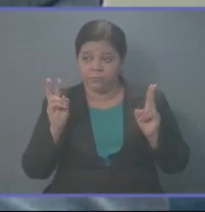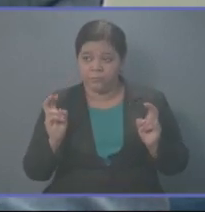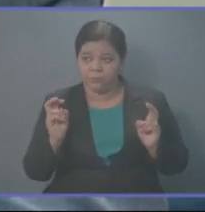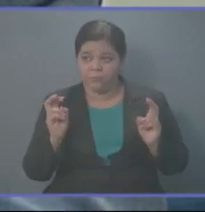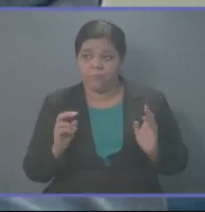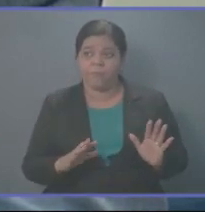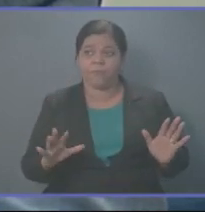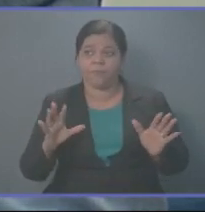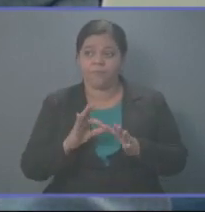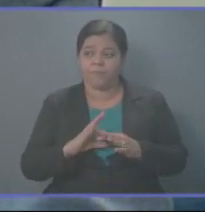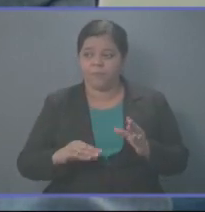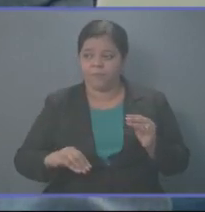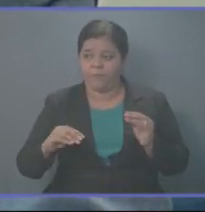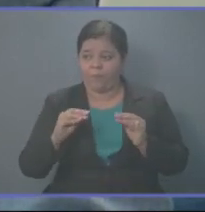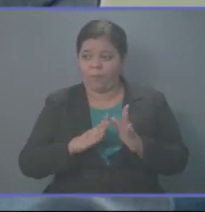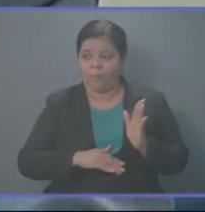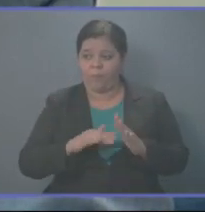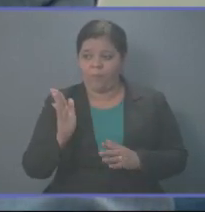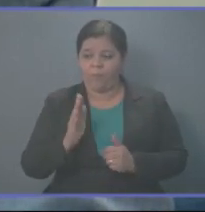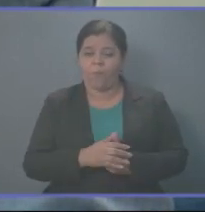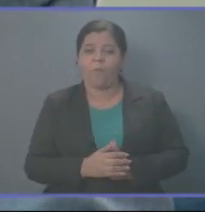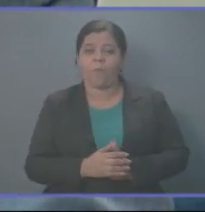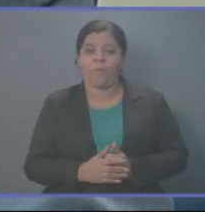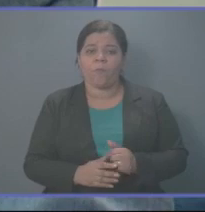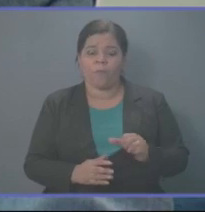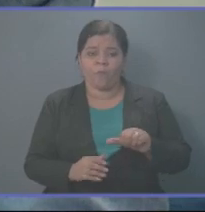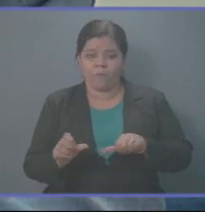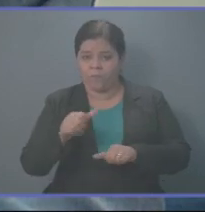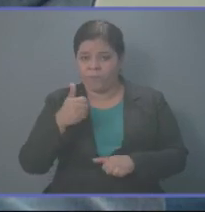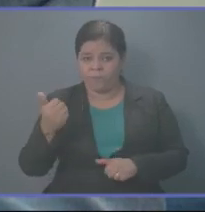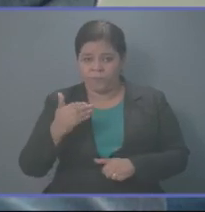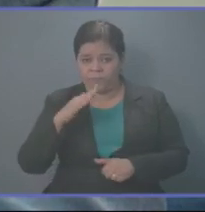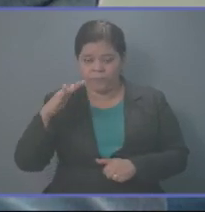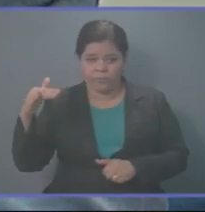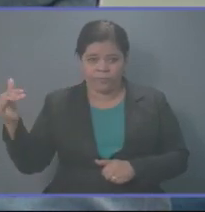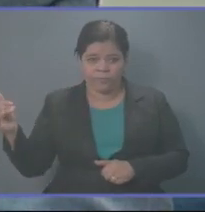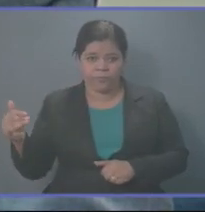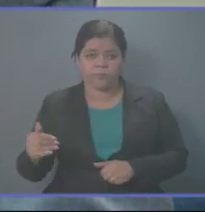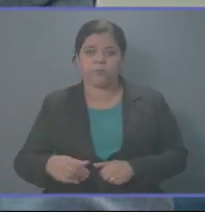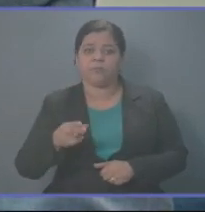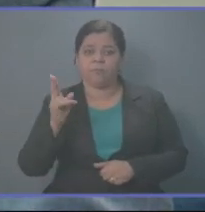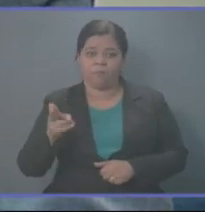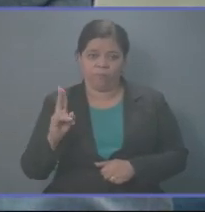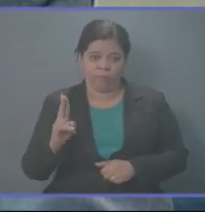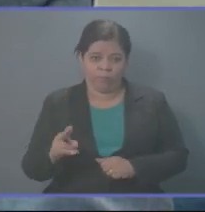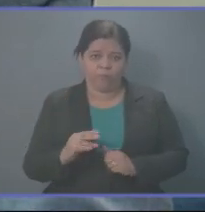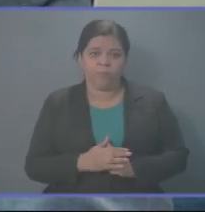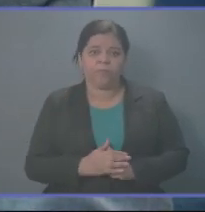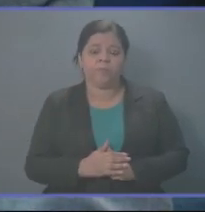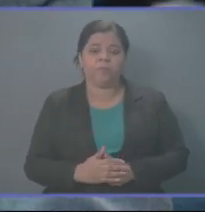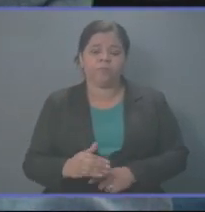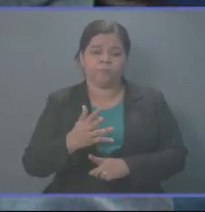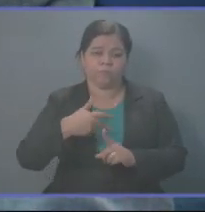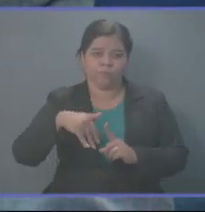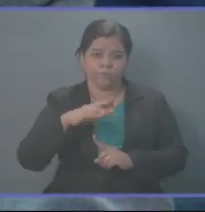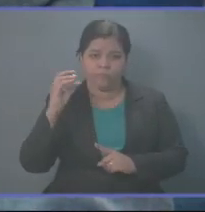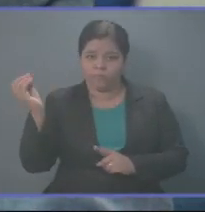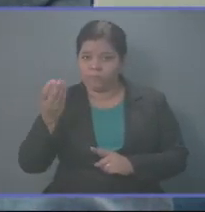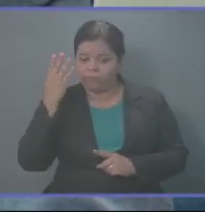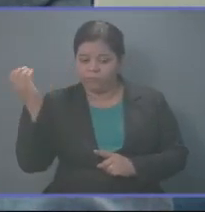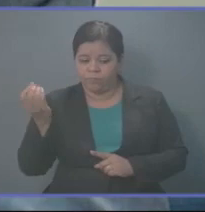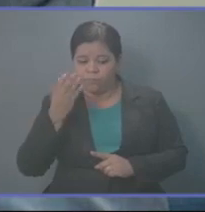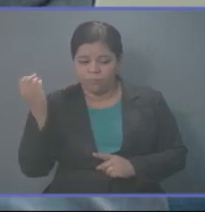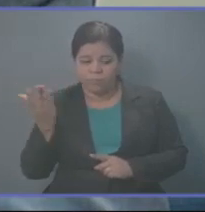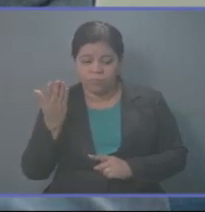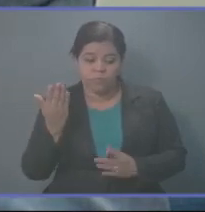supuesto, no es poco dinero. En otros países también se ha hecho en condiciones de emergencia o